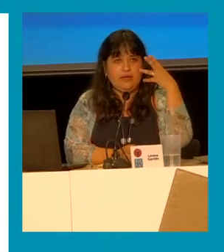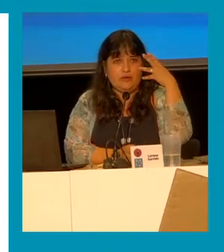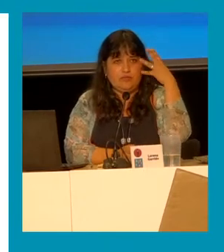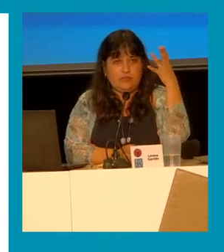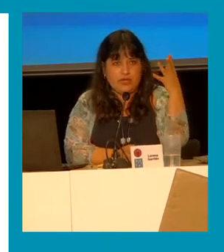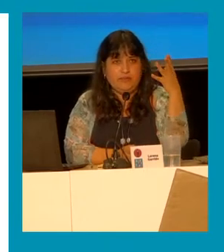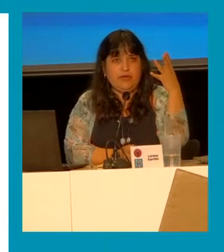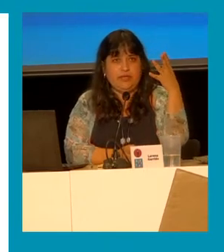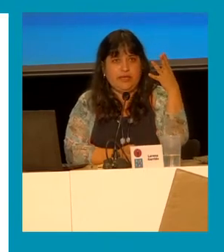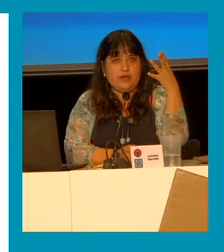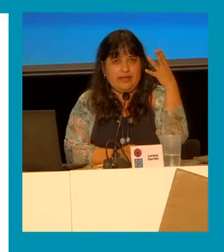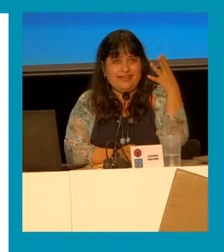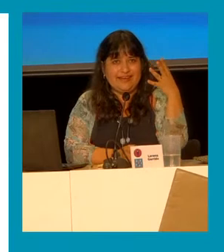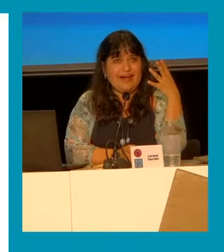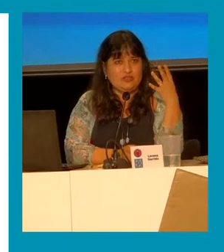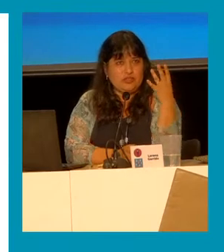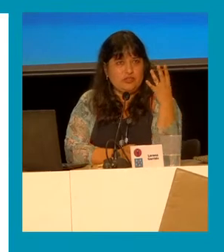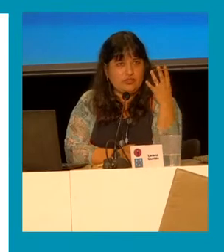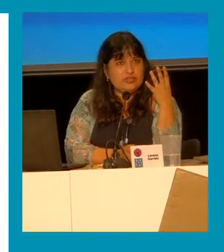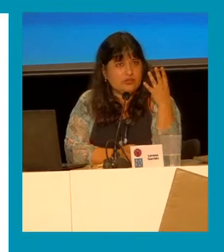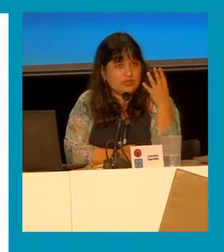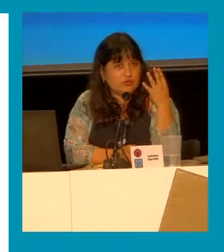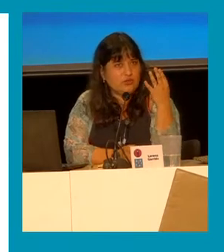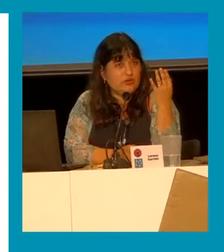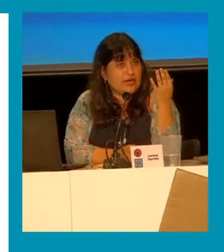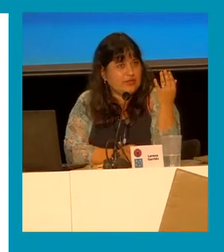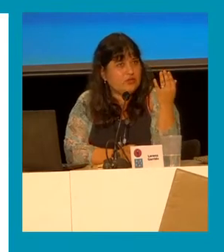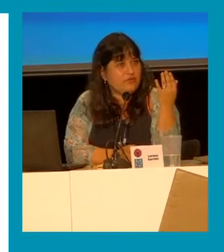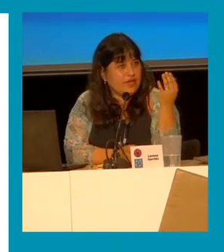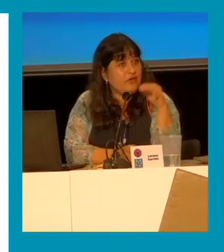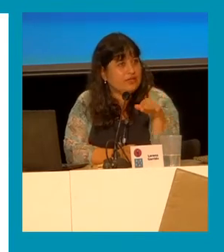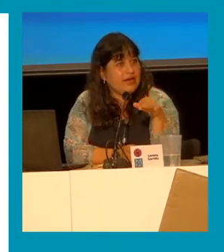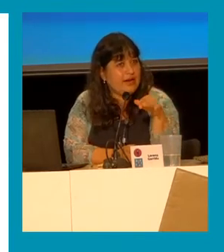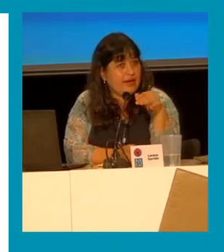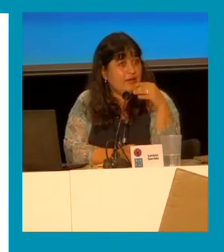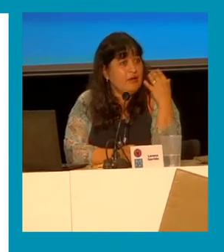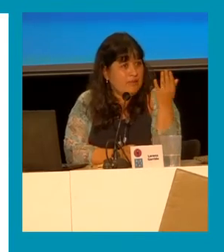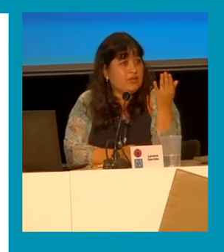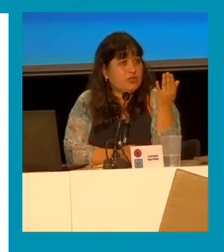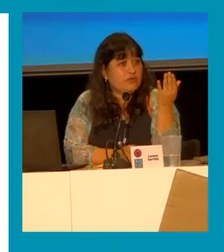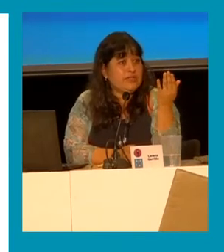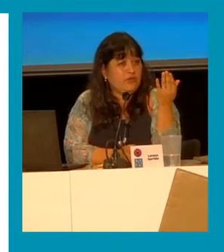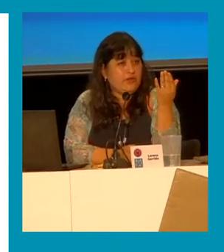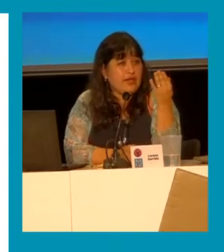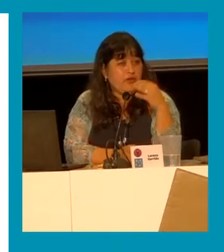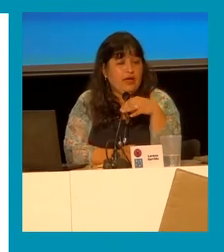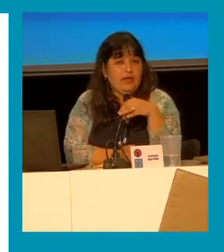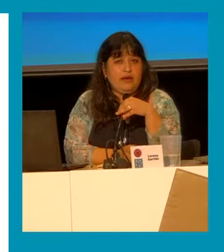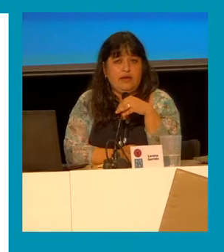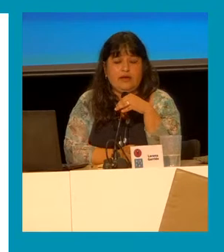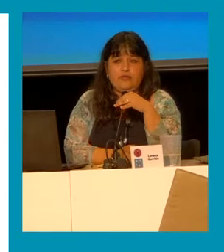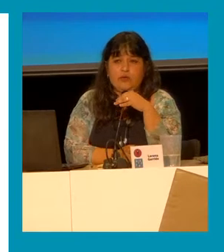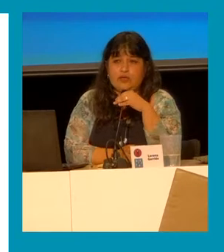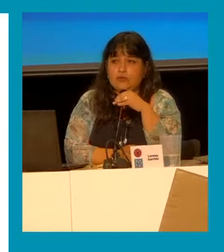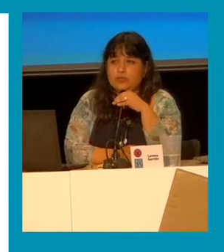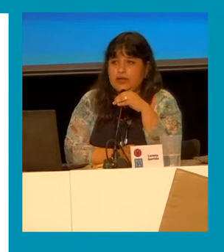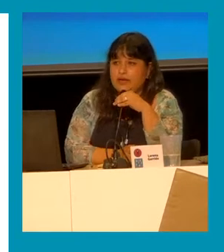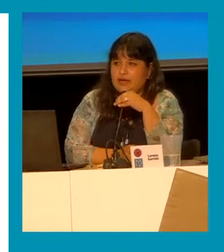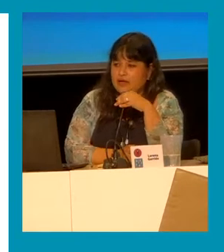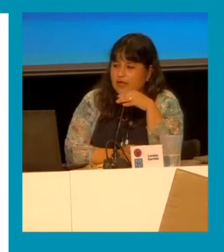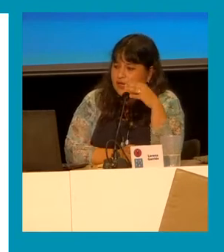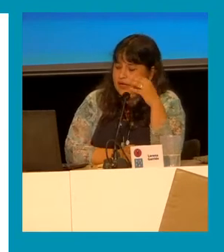mente. Por ejemplo, este caso que yo estoy diciendo que es uno de los grandes olvidados, pero está olvidado en la